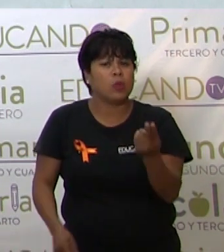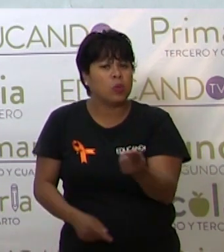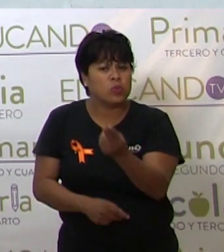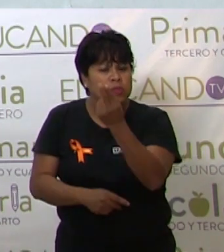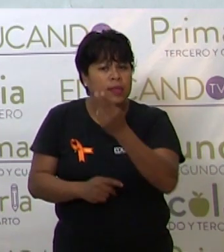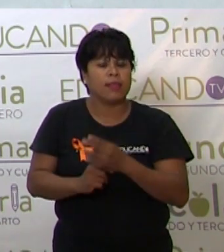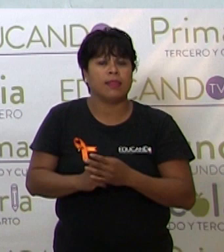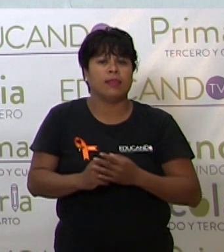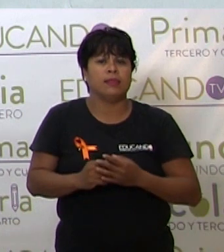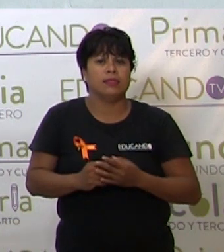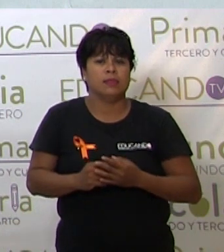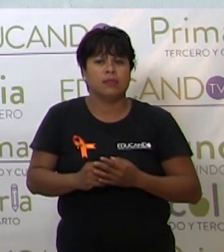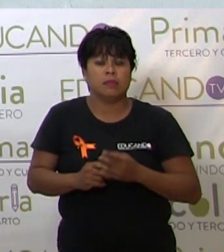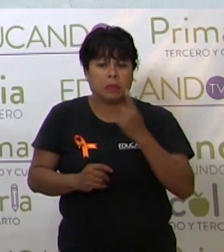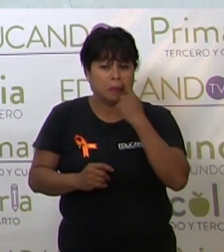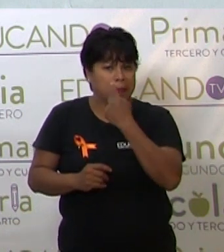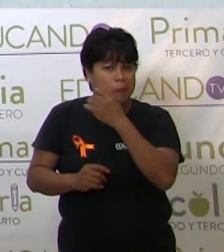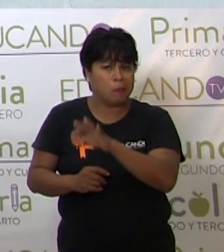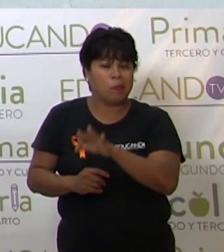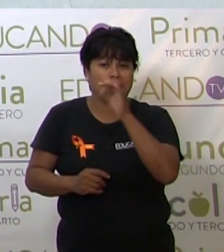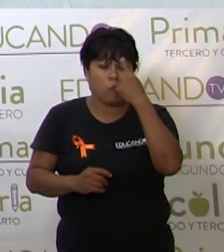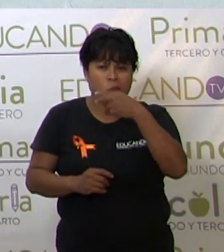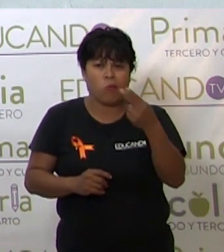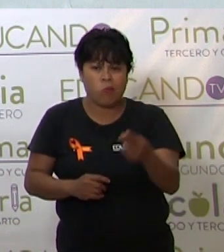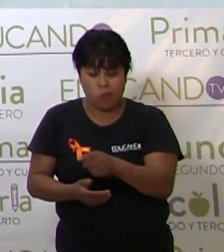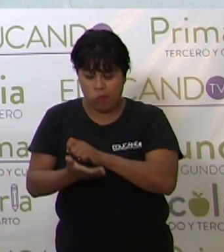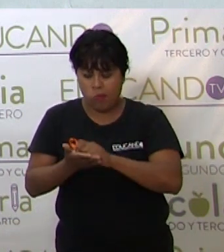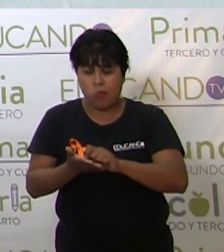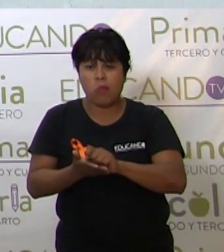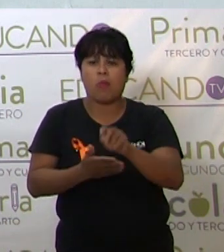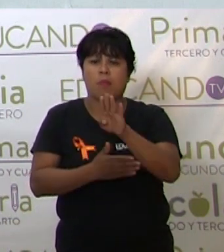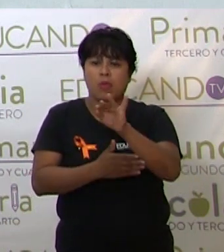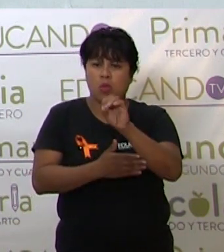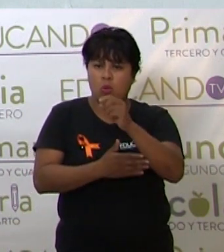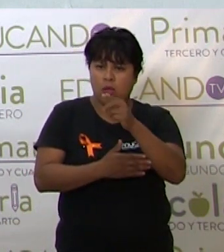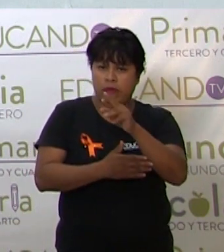van a elegir para que ustedes redacten su biografía.